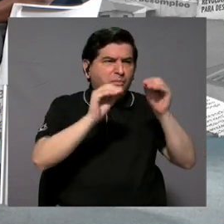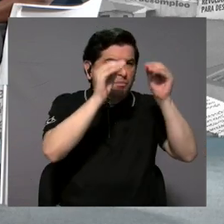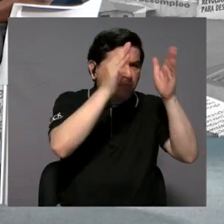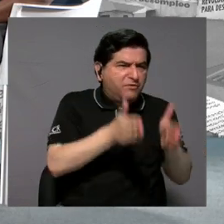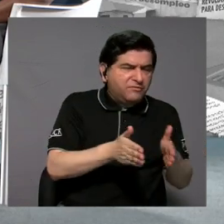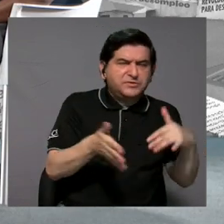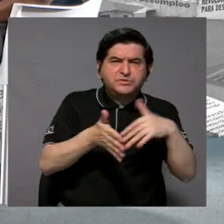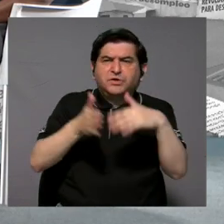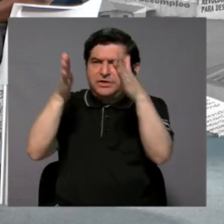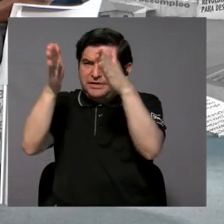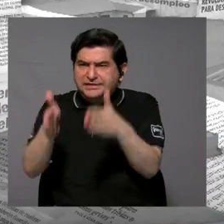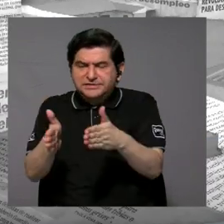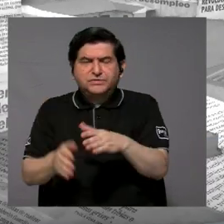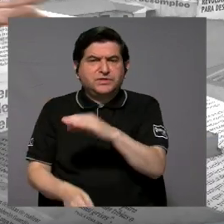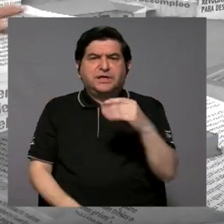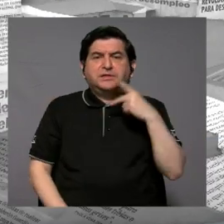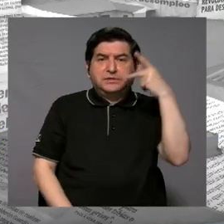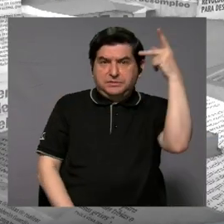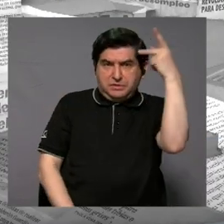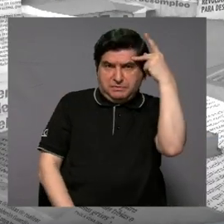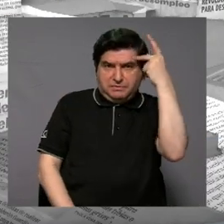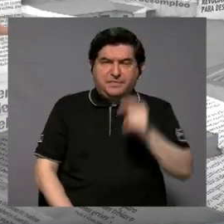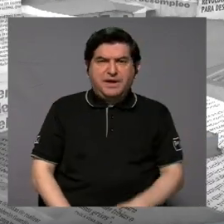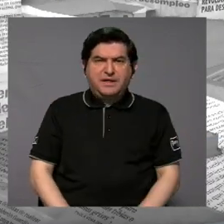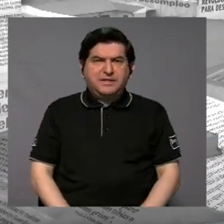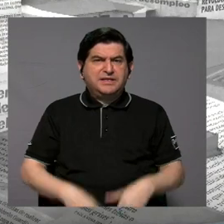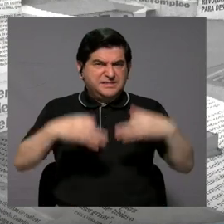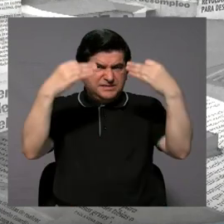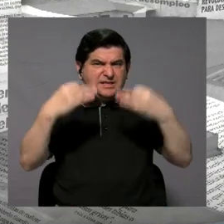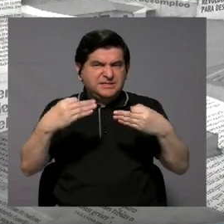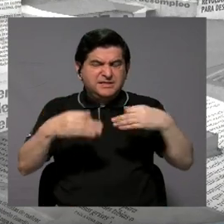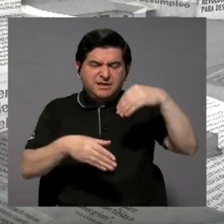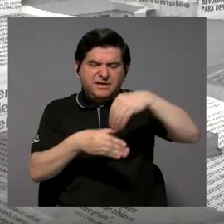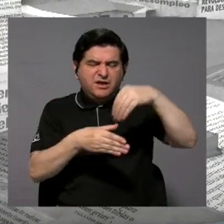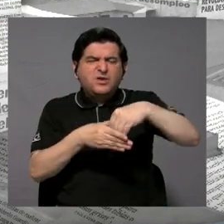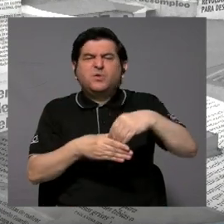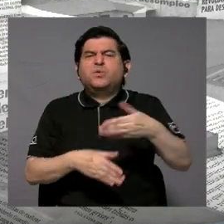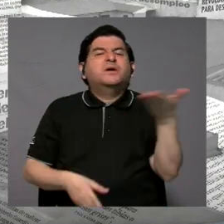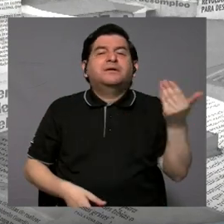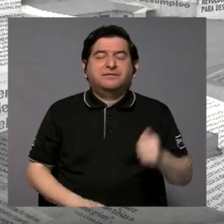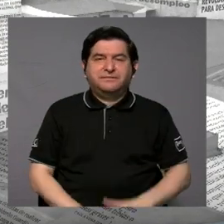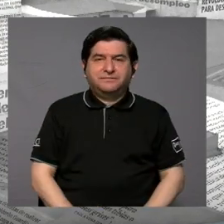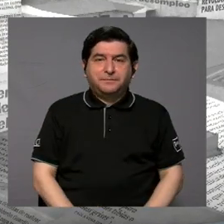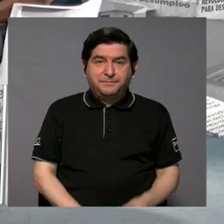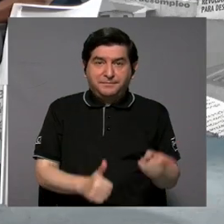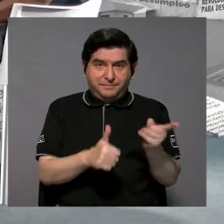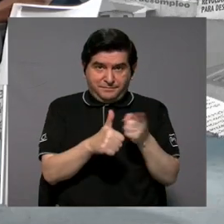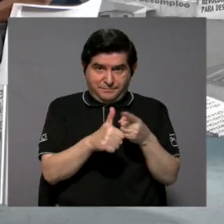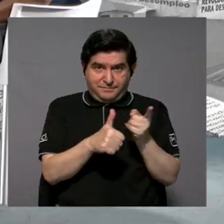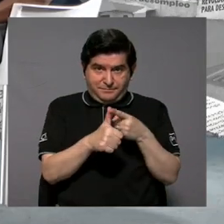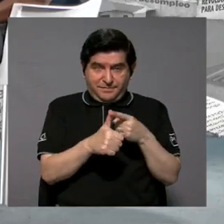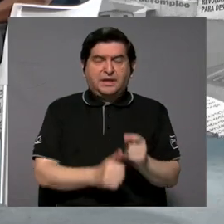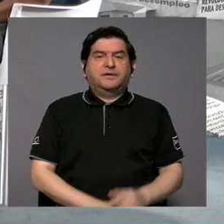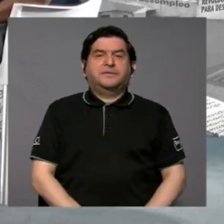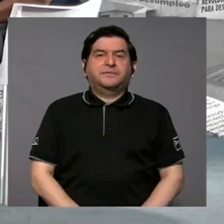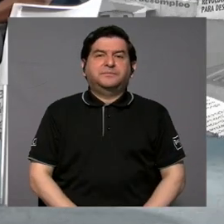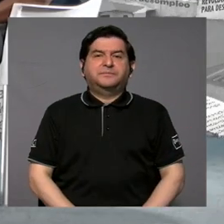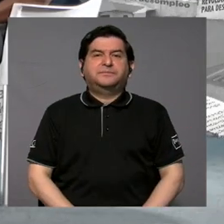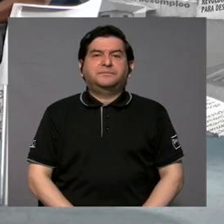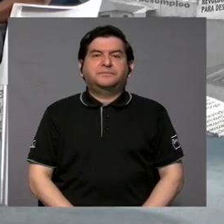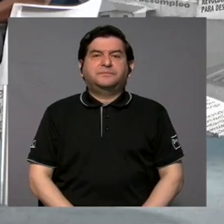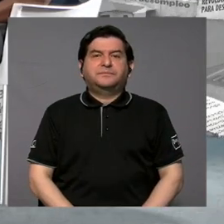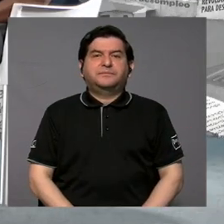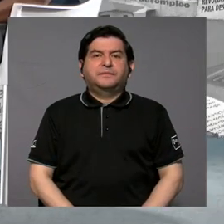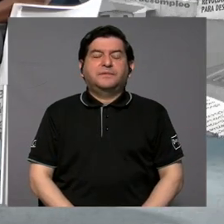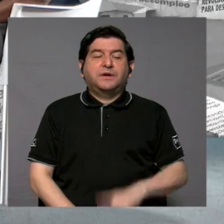docentes, estudiantes y padres de familia puedan tomar decisiones? Bueno, a ver, primero debemos tener